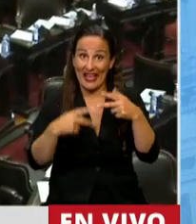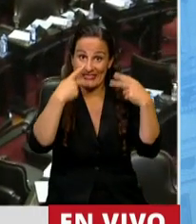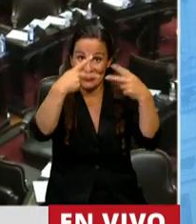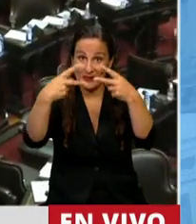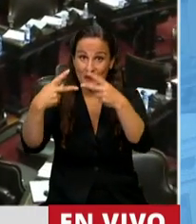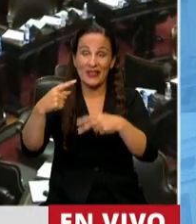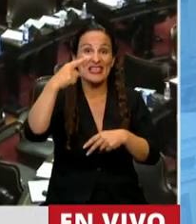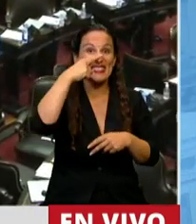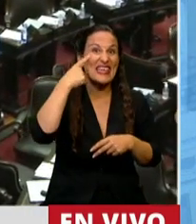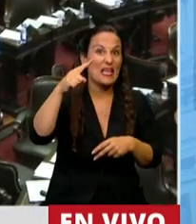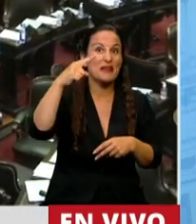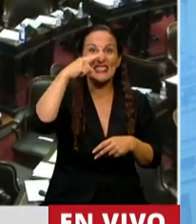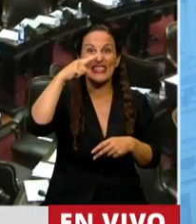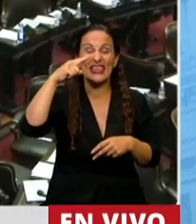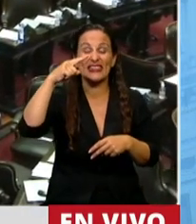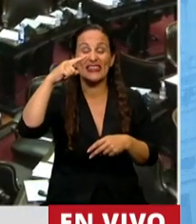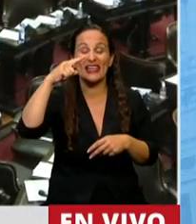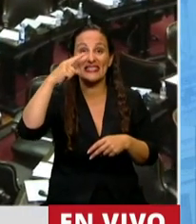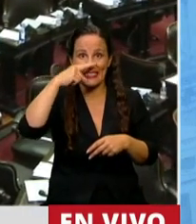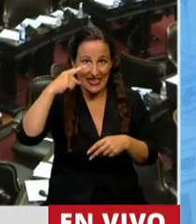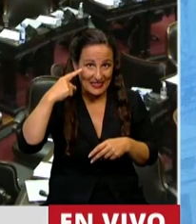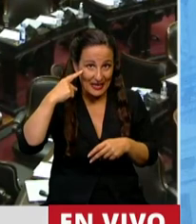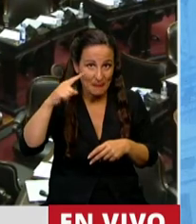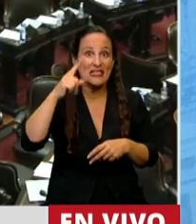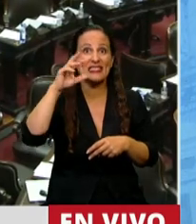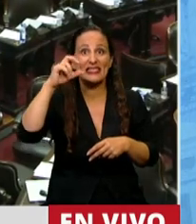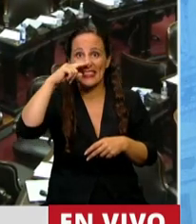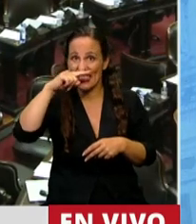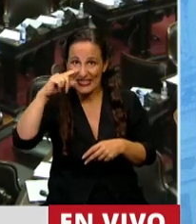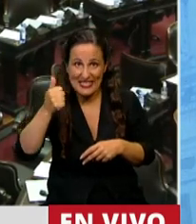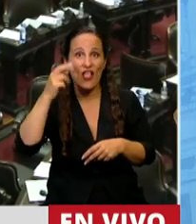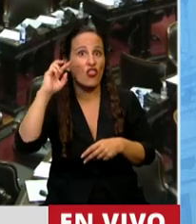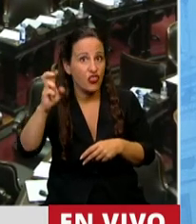de un total de 7.076 dólares, señora Presidenta,